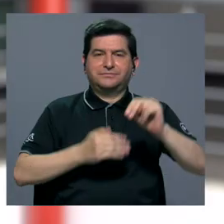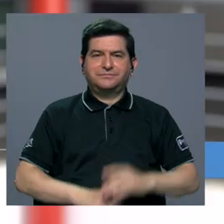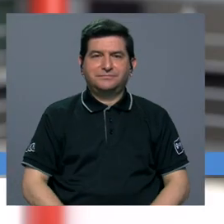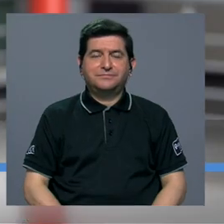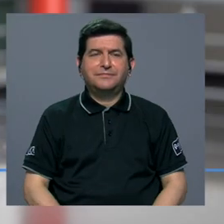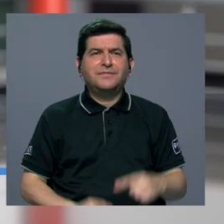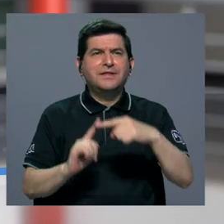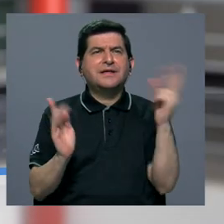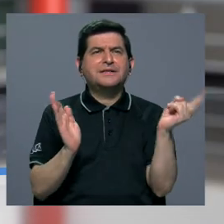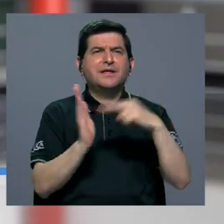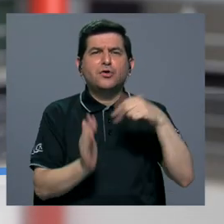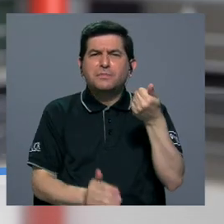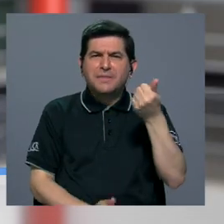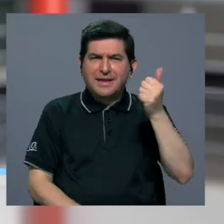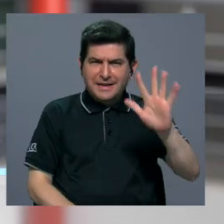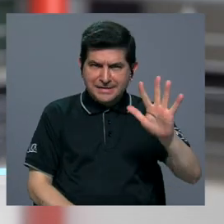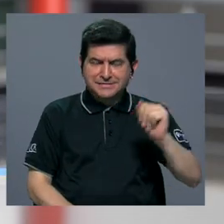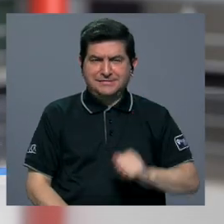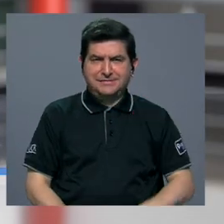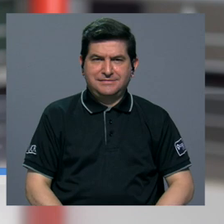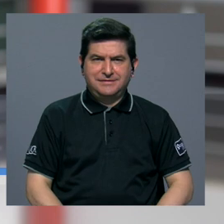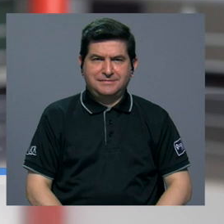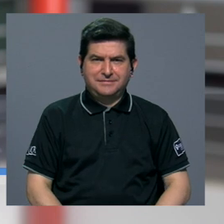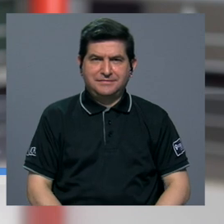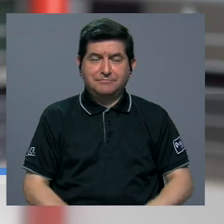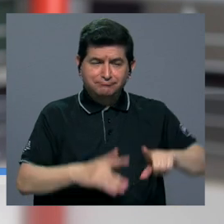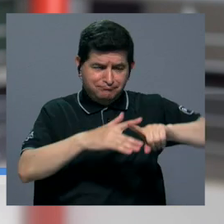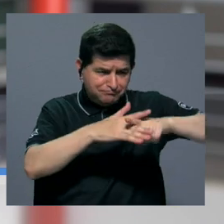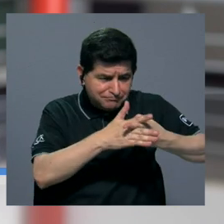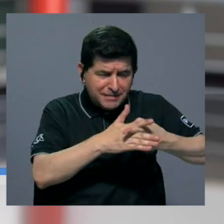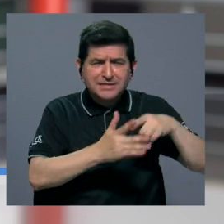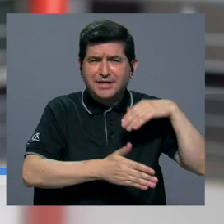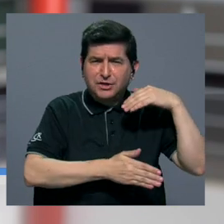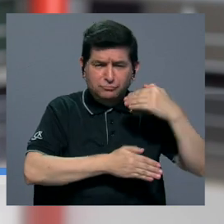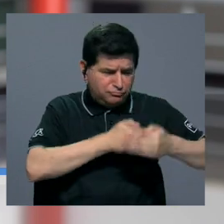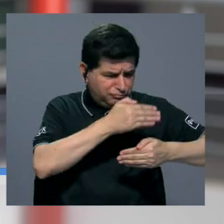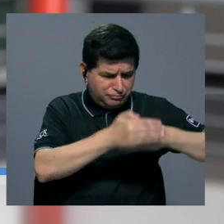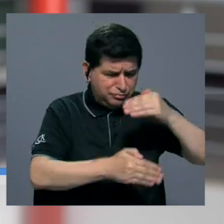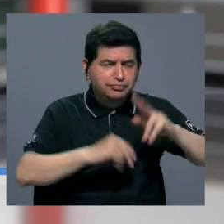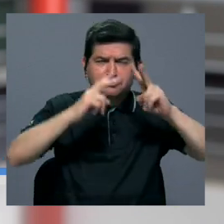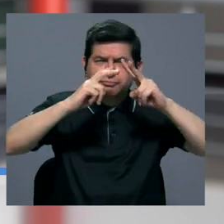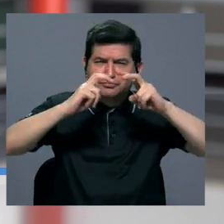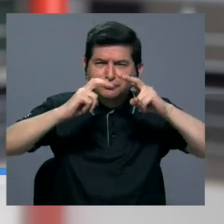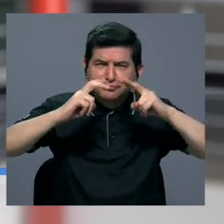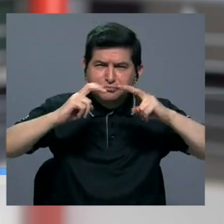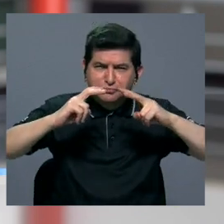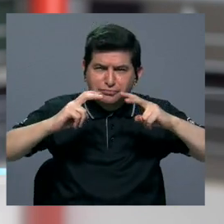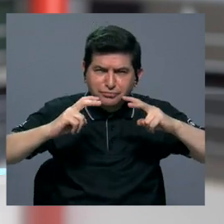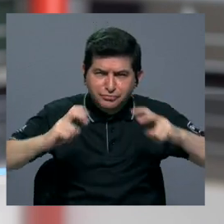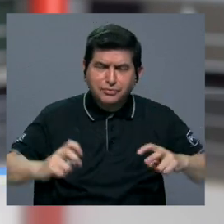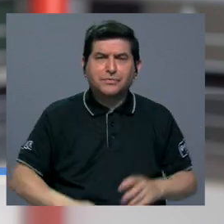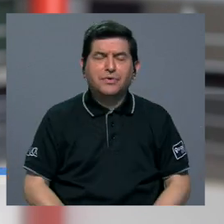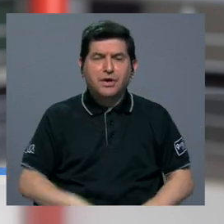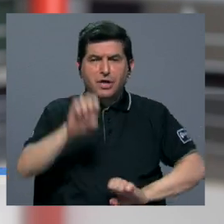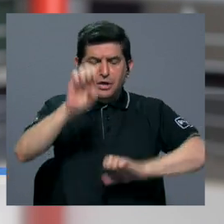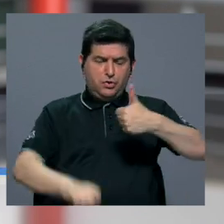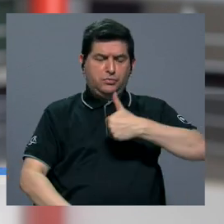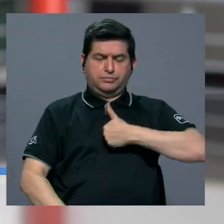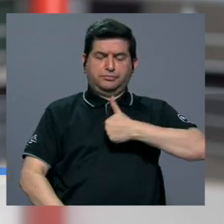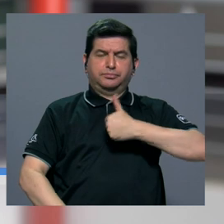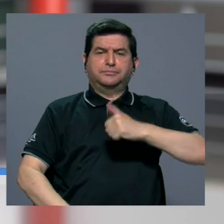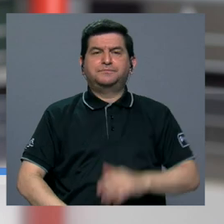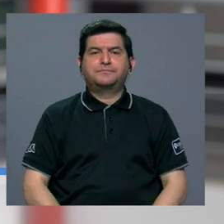Desde el 2015 que empezamos el proceso de análisis para la autoevaluación,